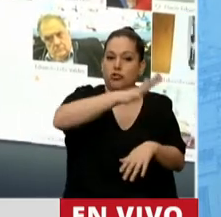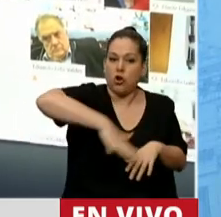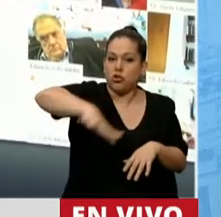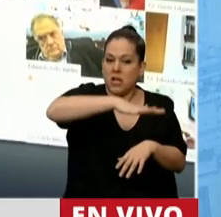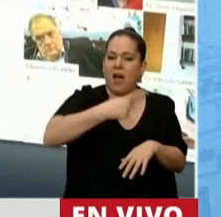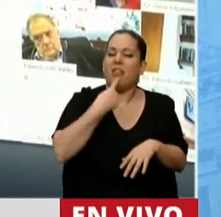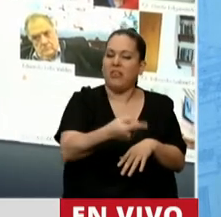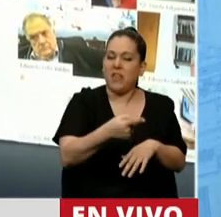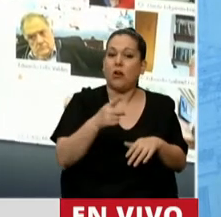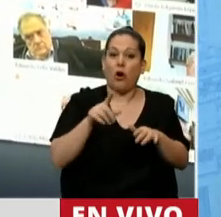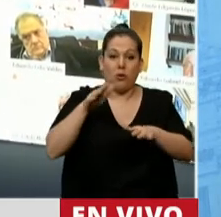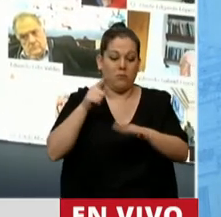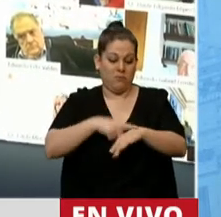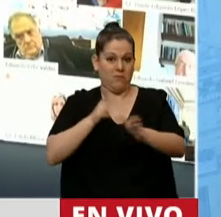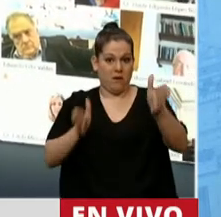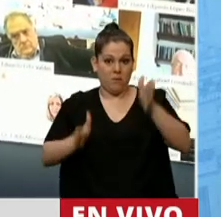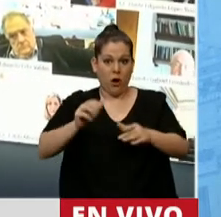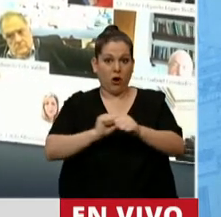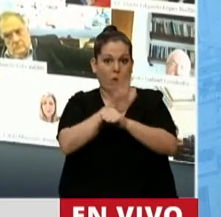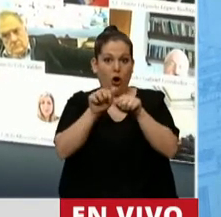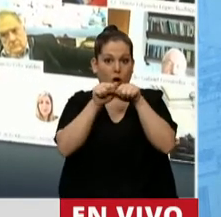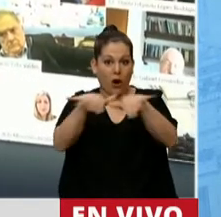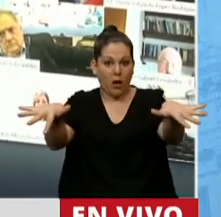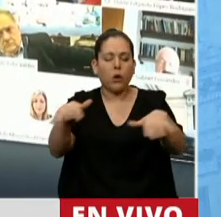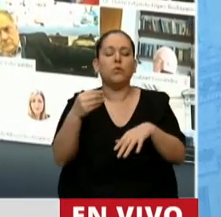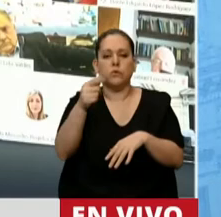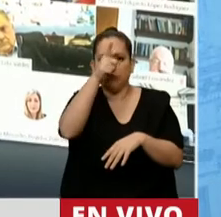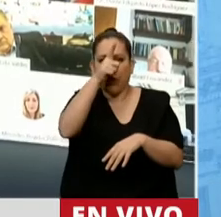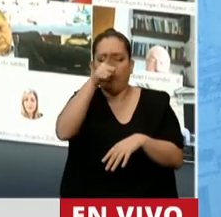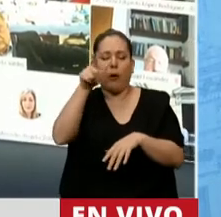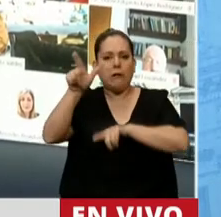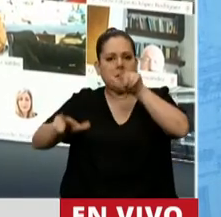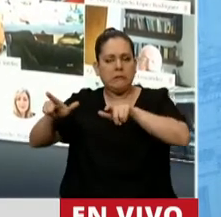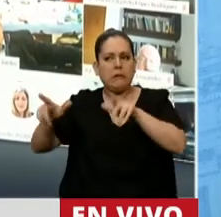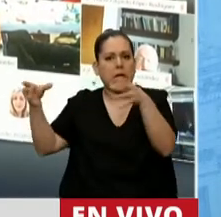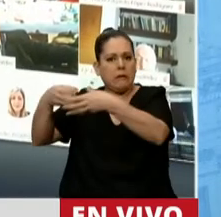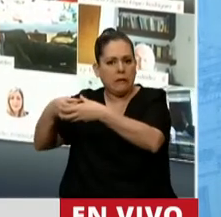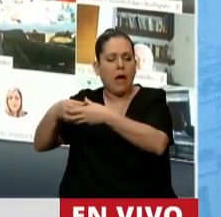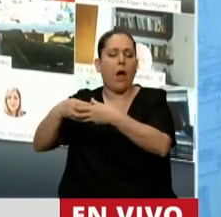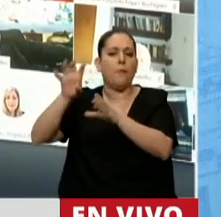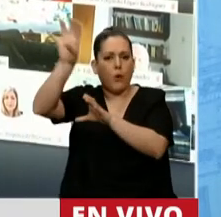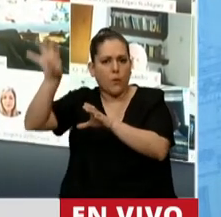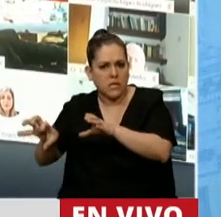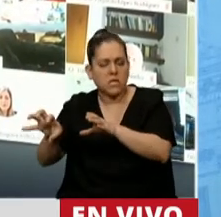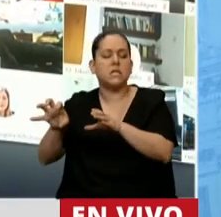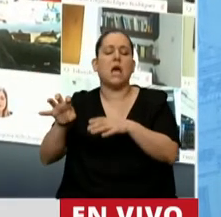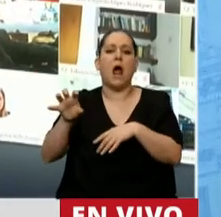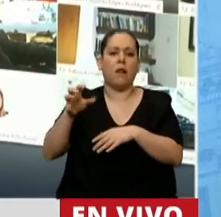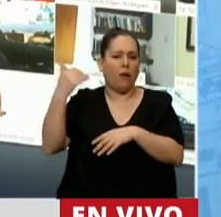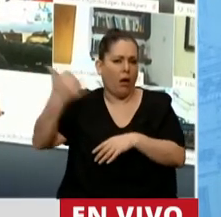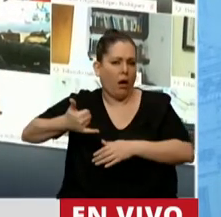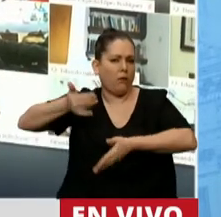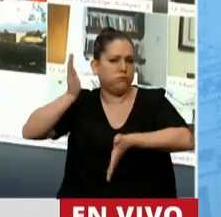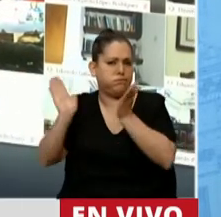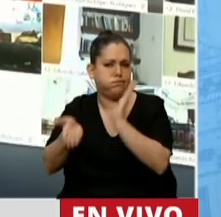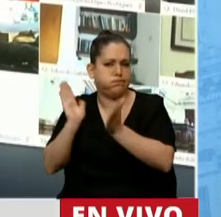durante la cuarentena recibieron tanto de las fuerzas de seguridad provinciales y federales torturas y